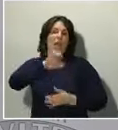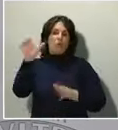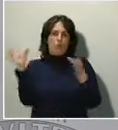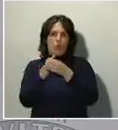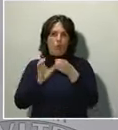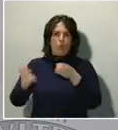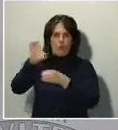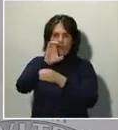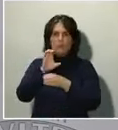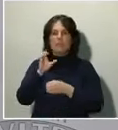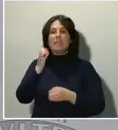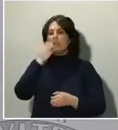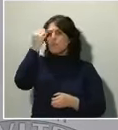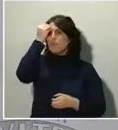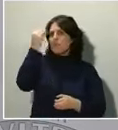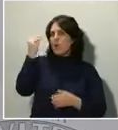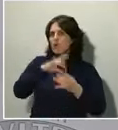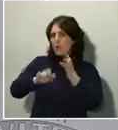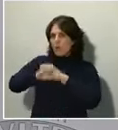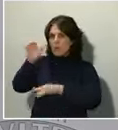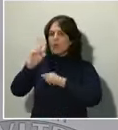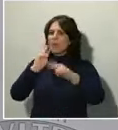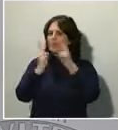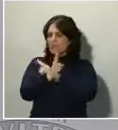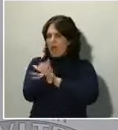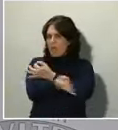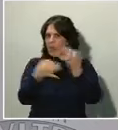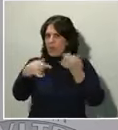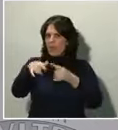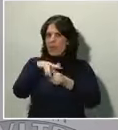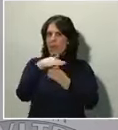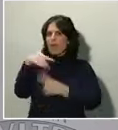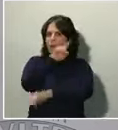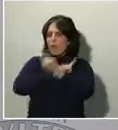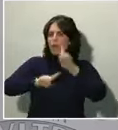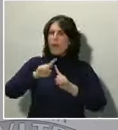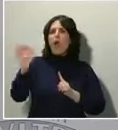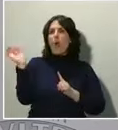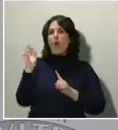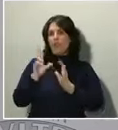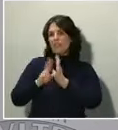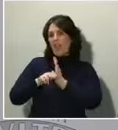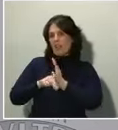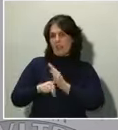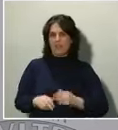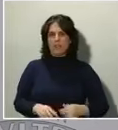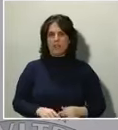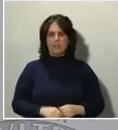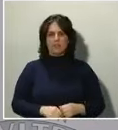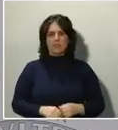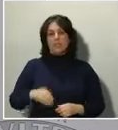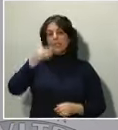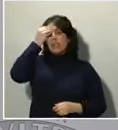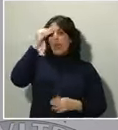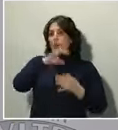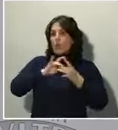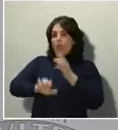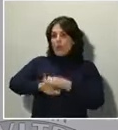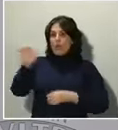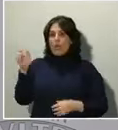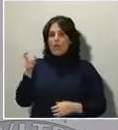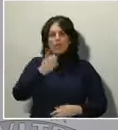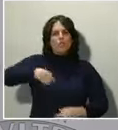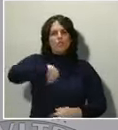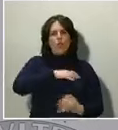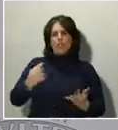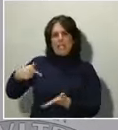Unión Europea está respondiendo adecuadamente ante esta crisis o va a llegar tarde, como en 2008. Yo creo que con la Unión Europea tenemos que ser todos exigentes. Al final, este